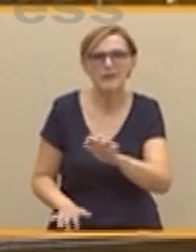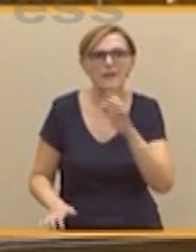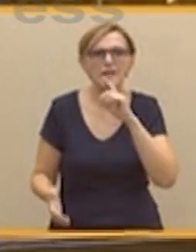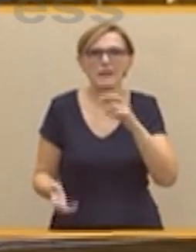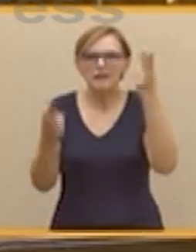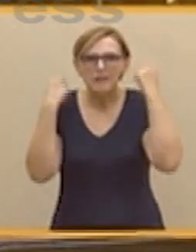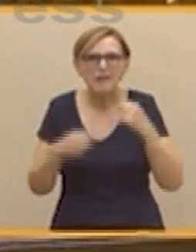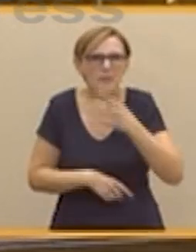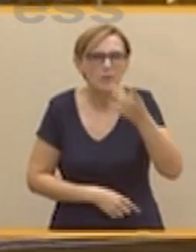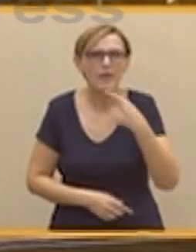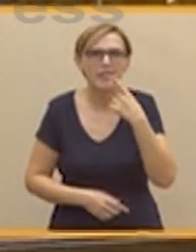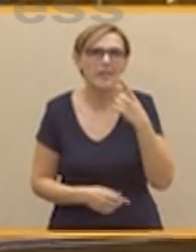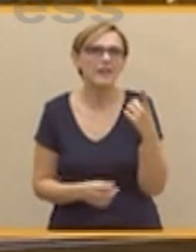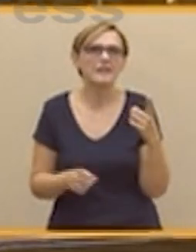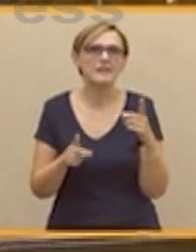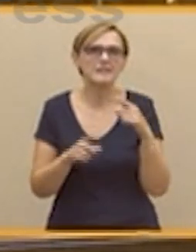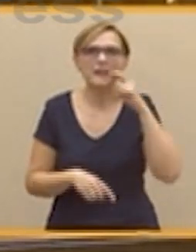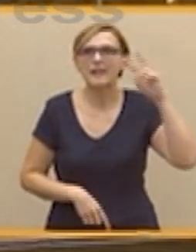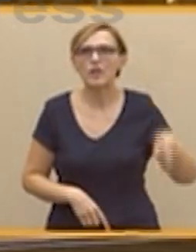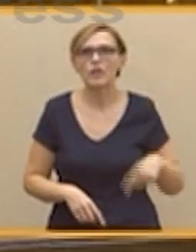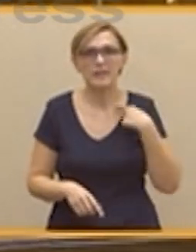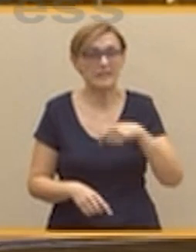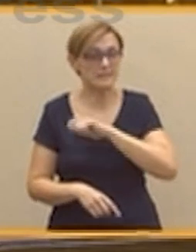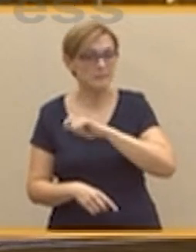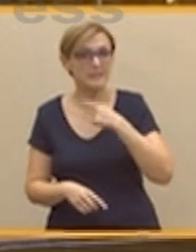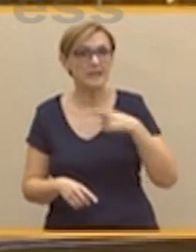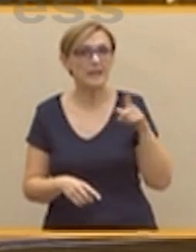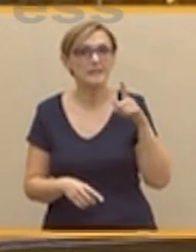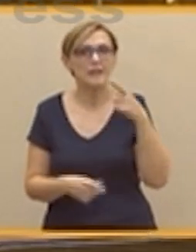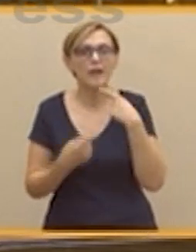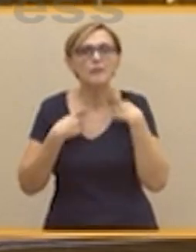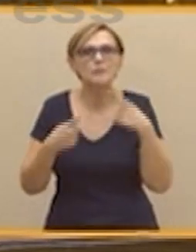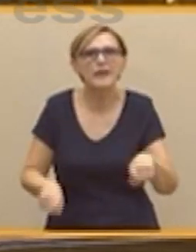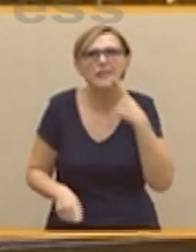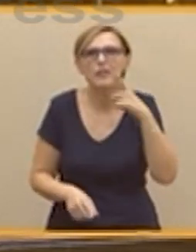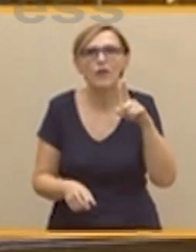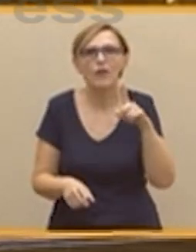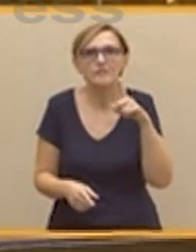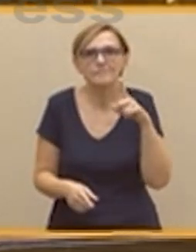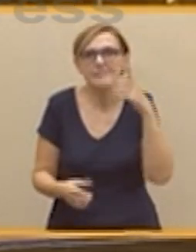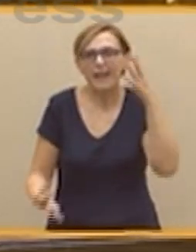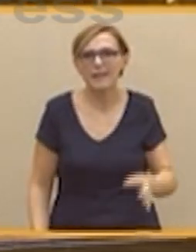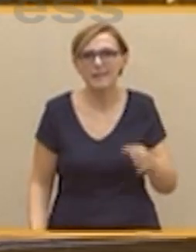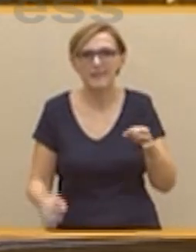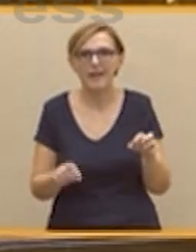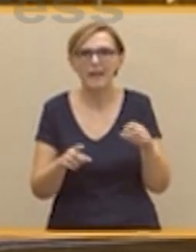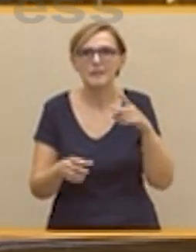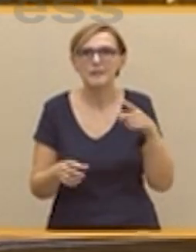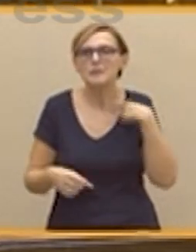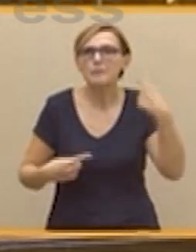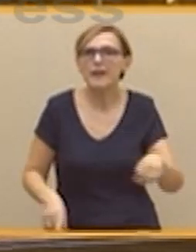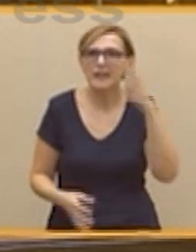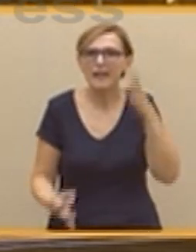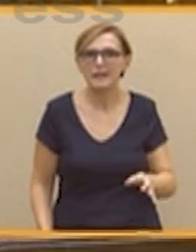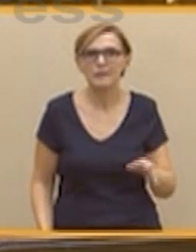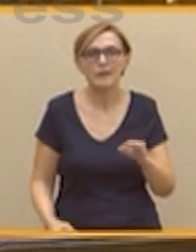usted a reconocer que por España ha perdido usted la credibilidad. Casi ha escrito usted su propio epitafio. Perdí la credibilidad por Dios y por